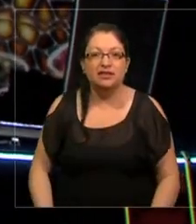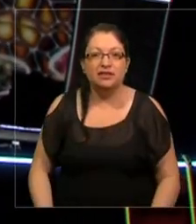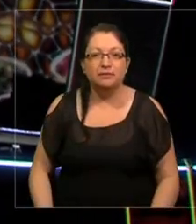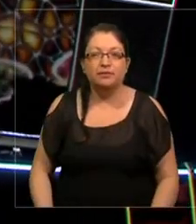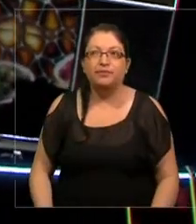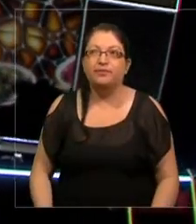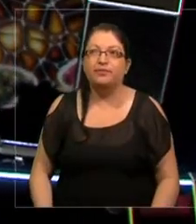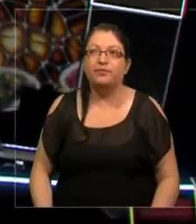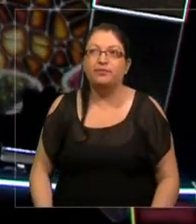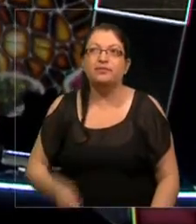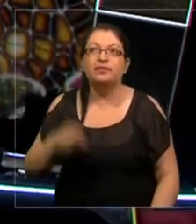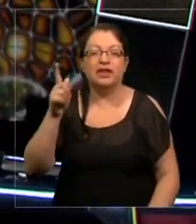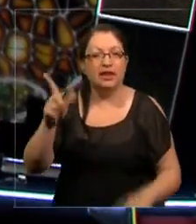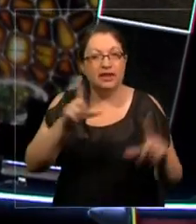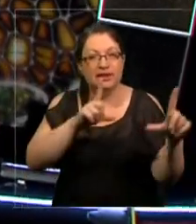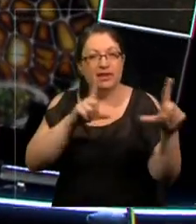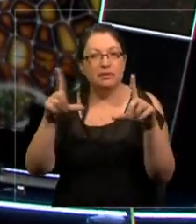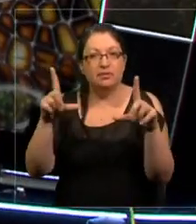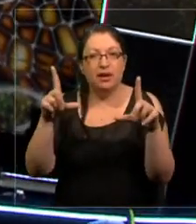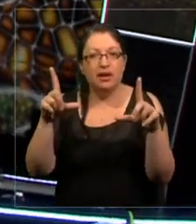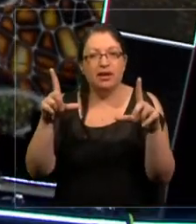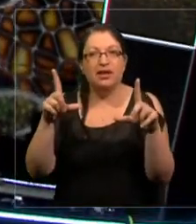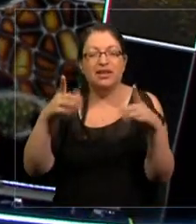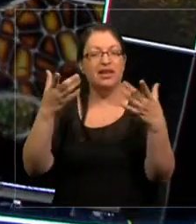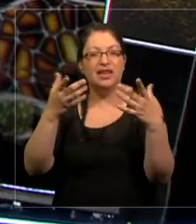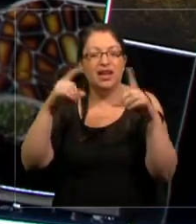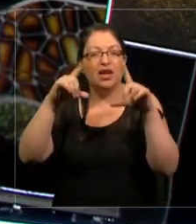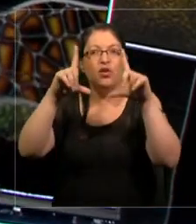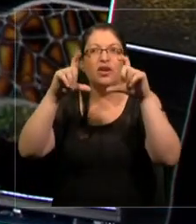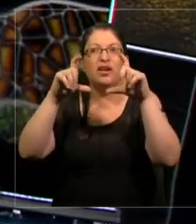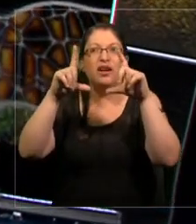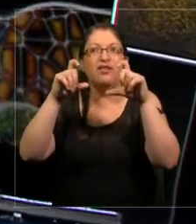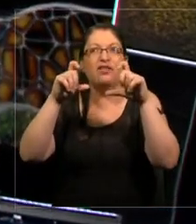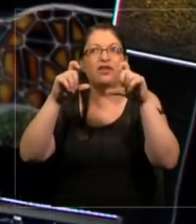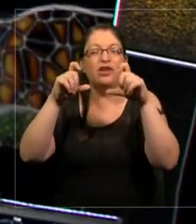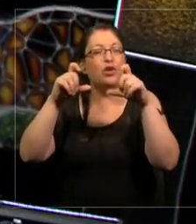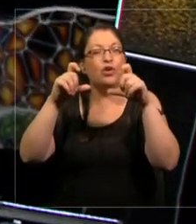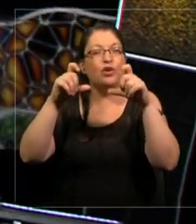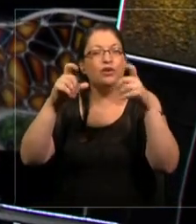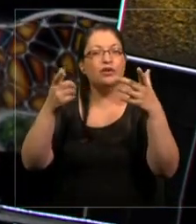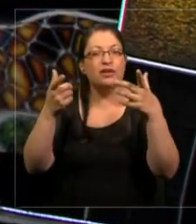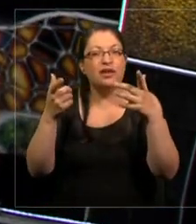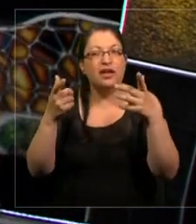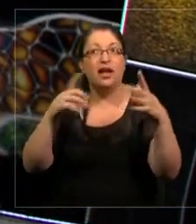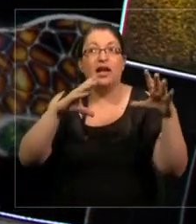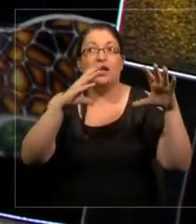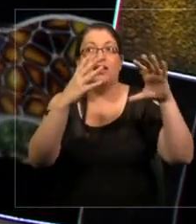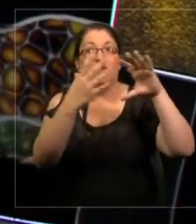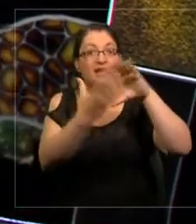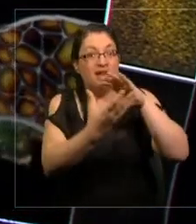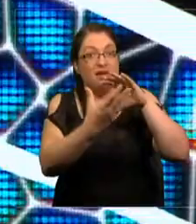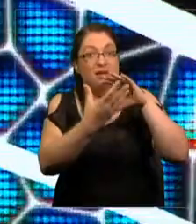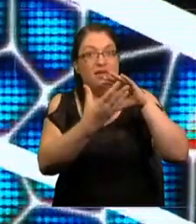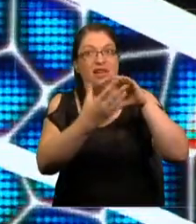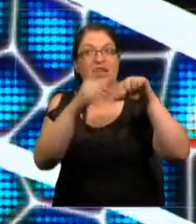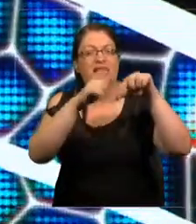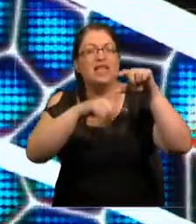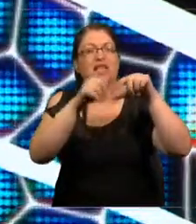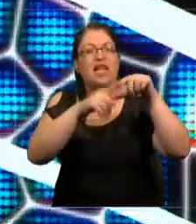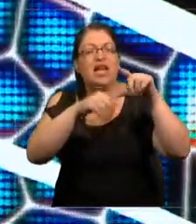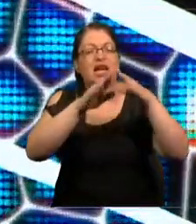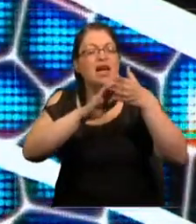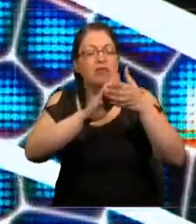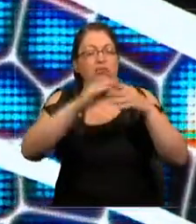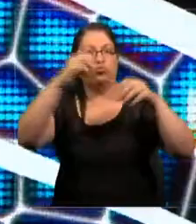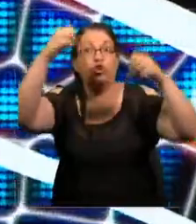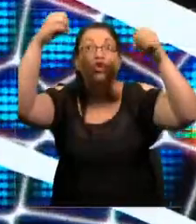Es mi imagen de una fotografía de las luces del planeta en la noche. ¿Cómo se vería si lo